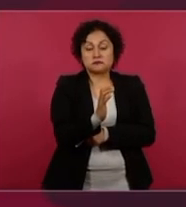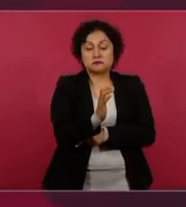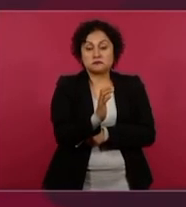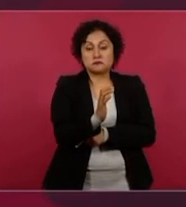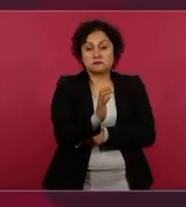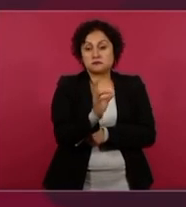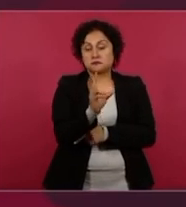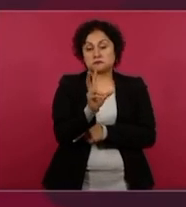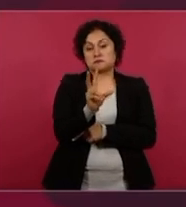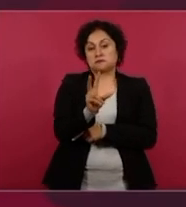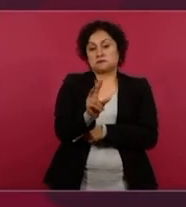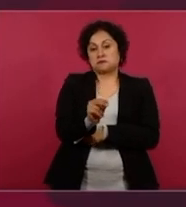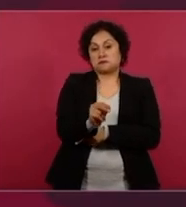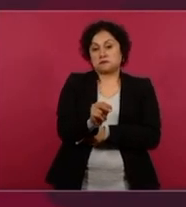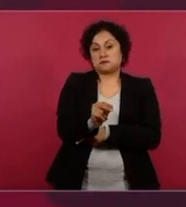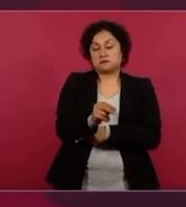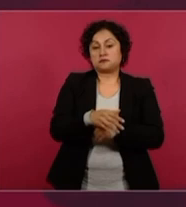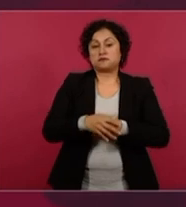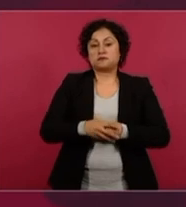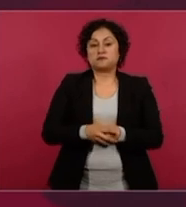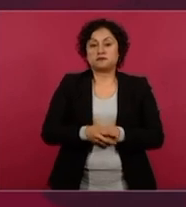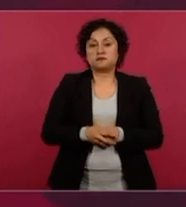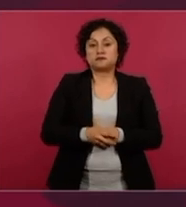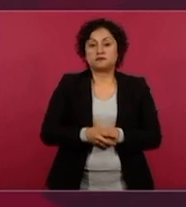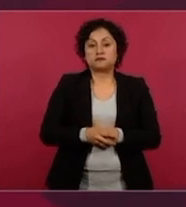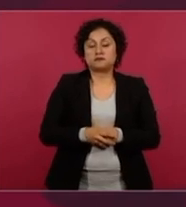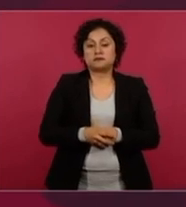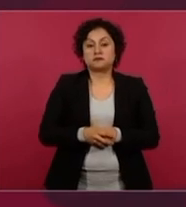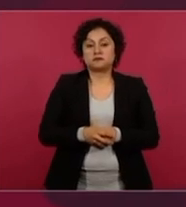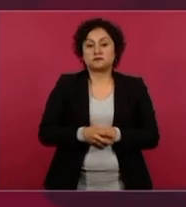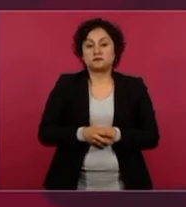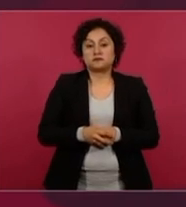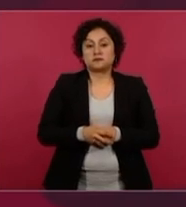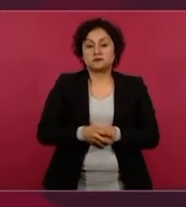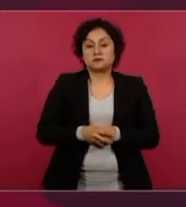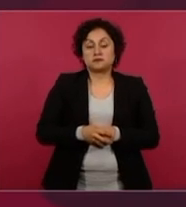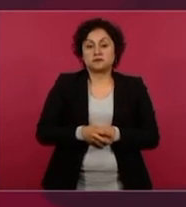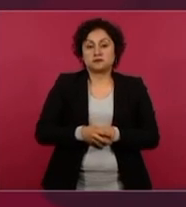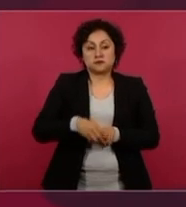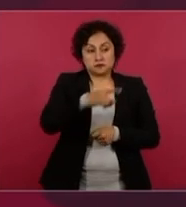organizada, del crimen.